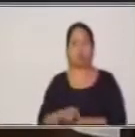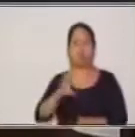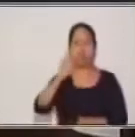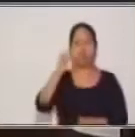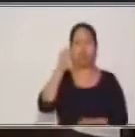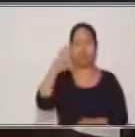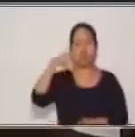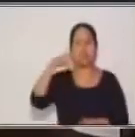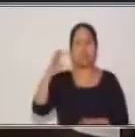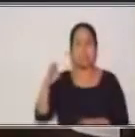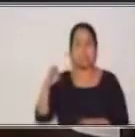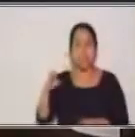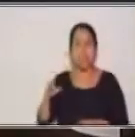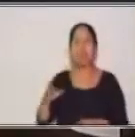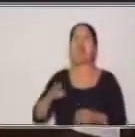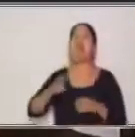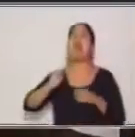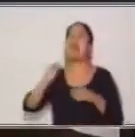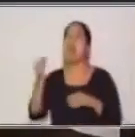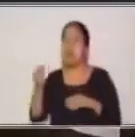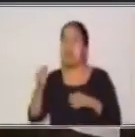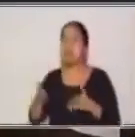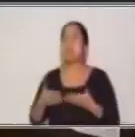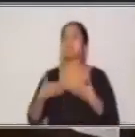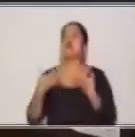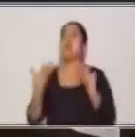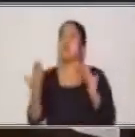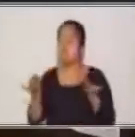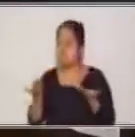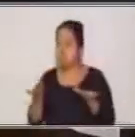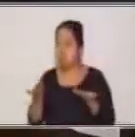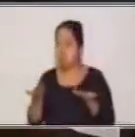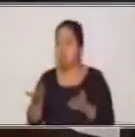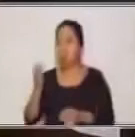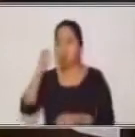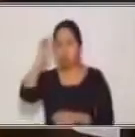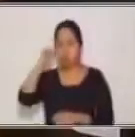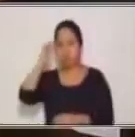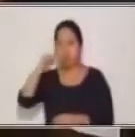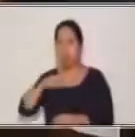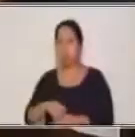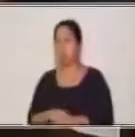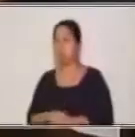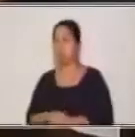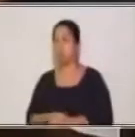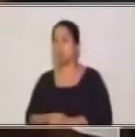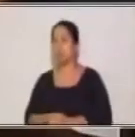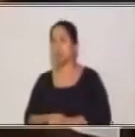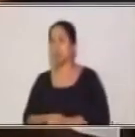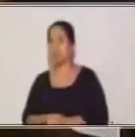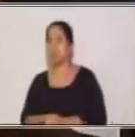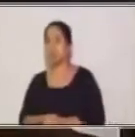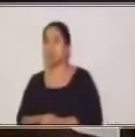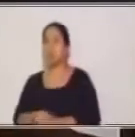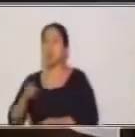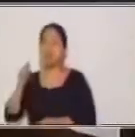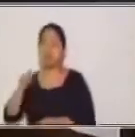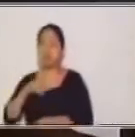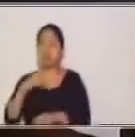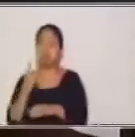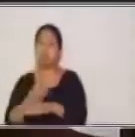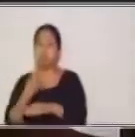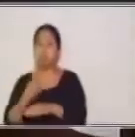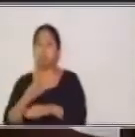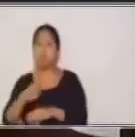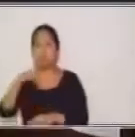qué te pareció el video. Acá estoy utilizando el tuteo, ¿sí?